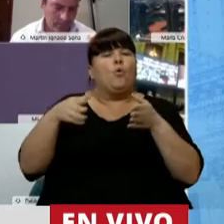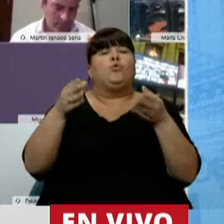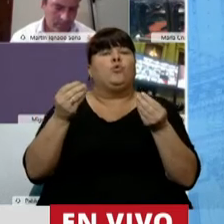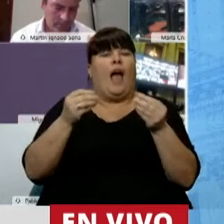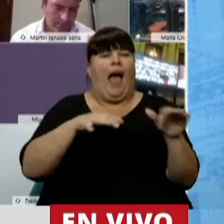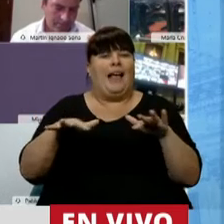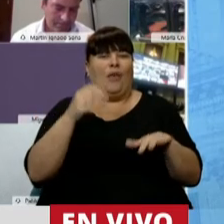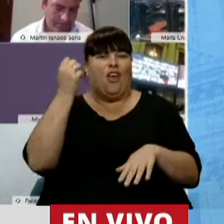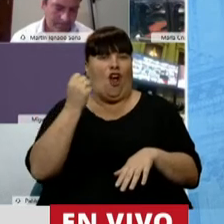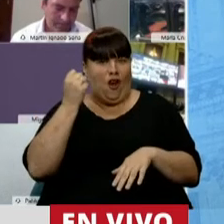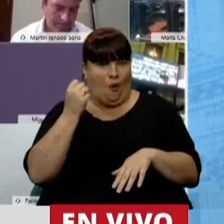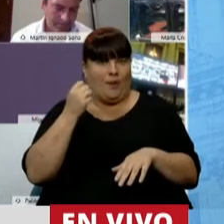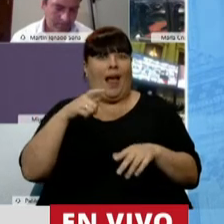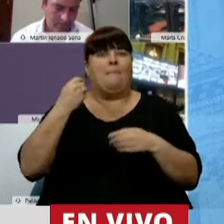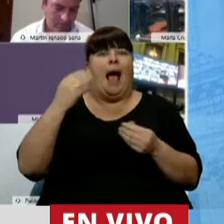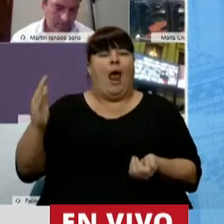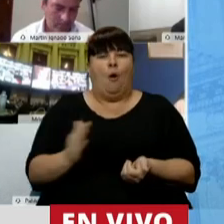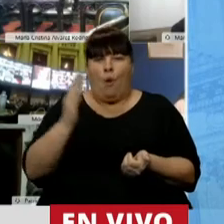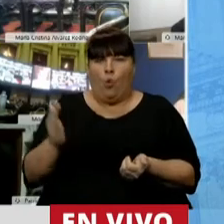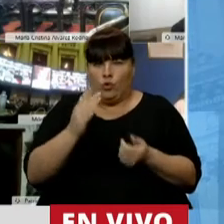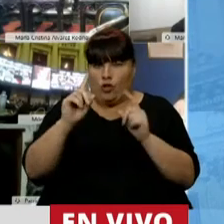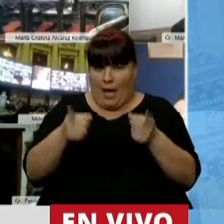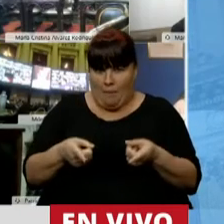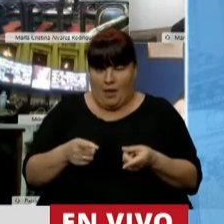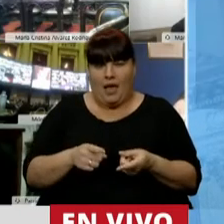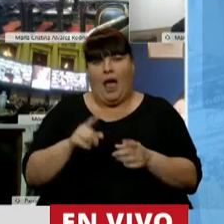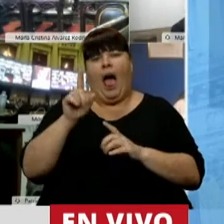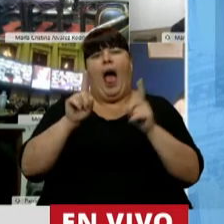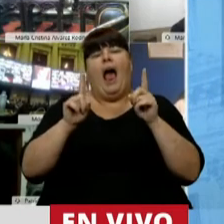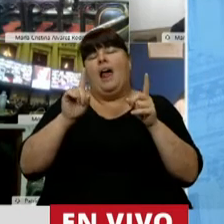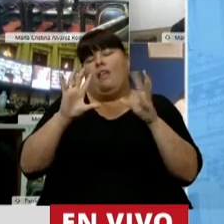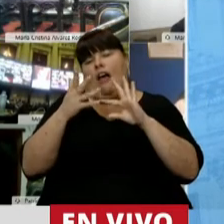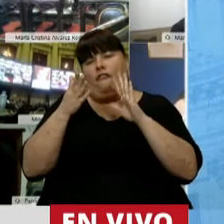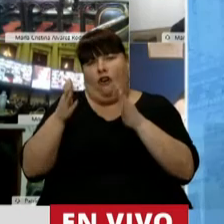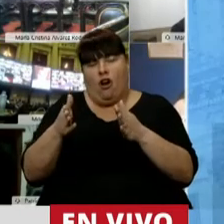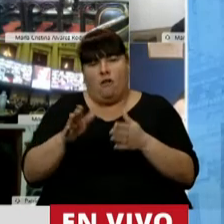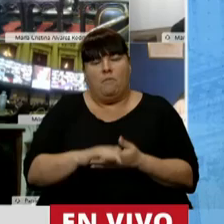la actividad económica a la actividad productiva en determinado sentido.